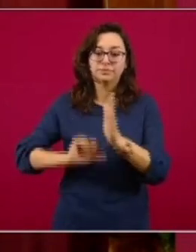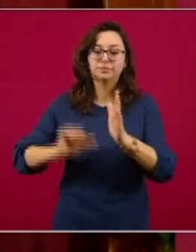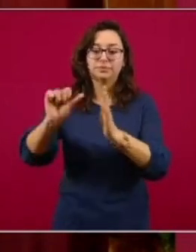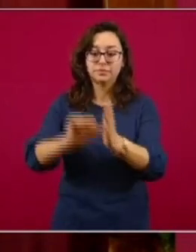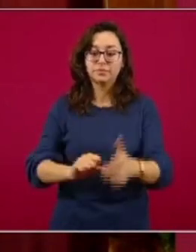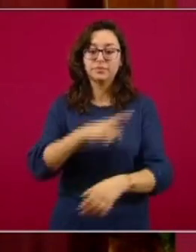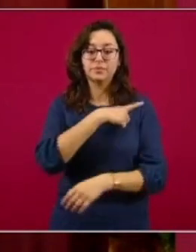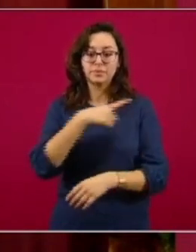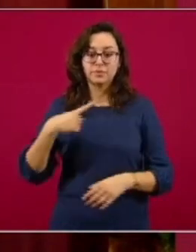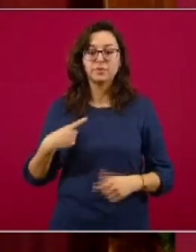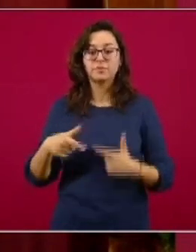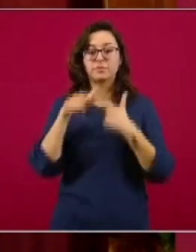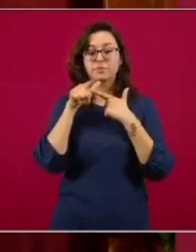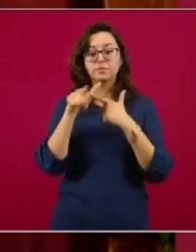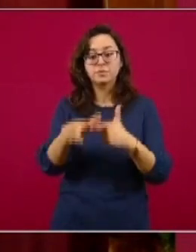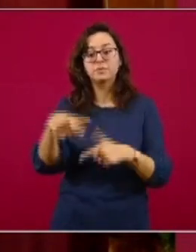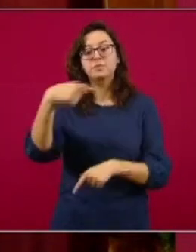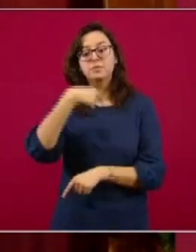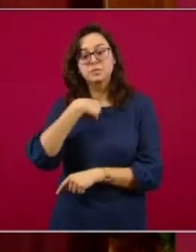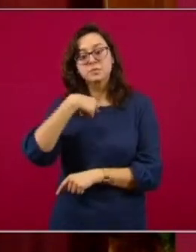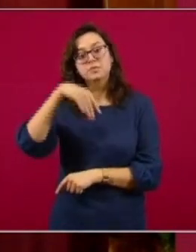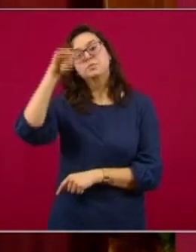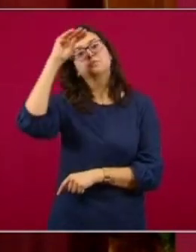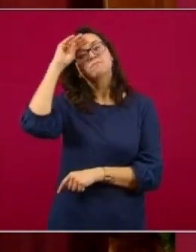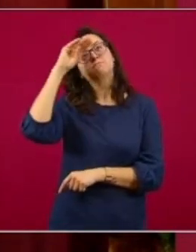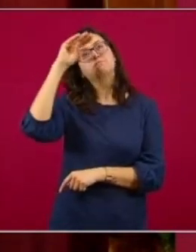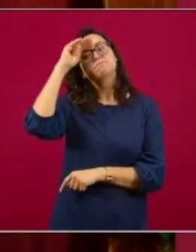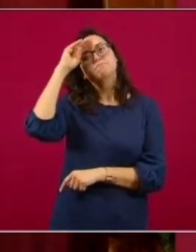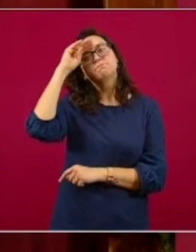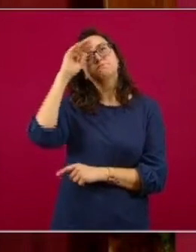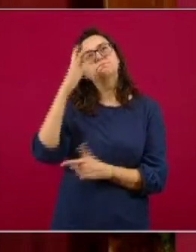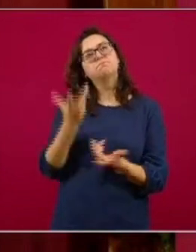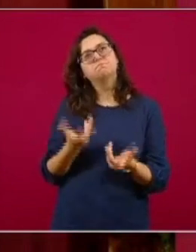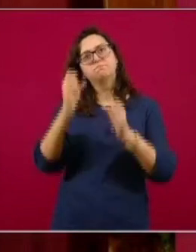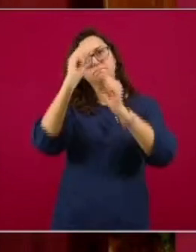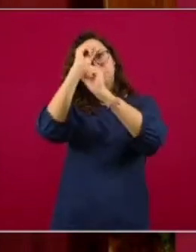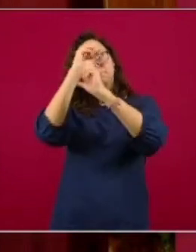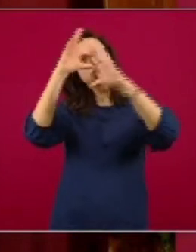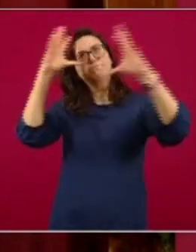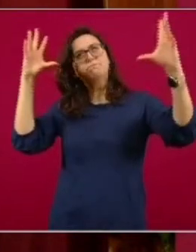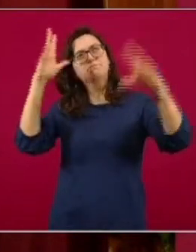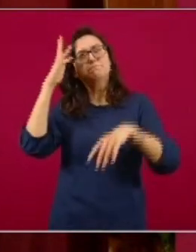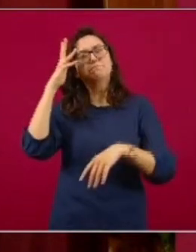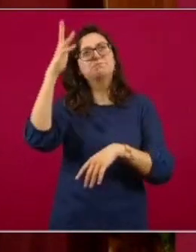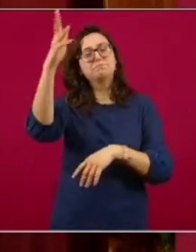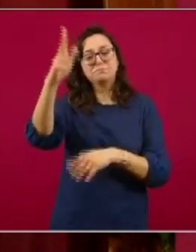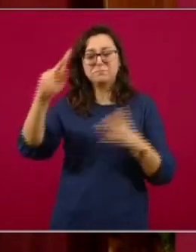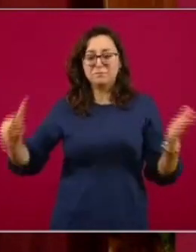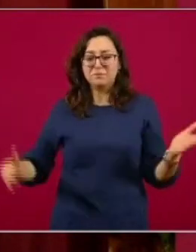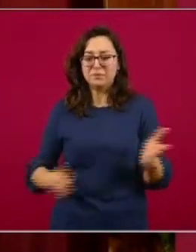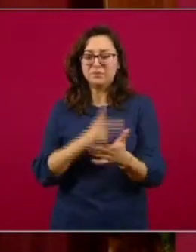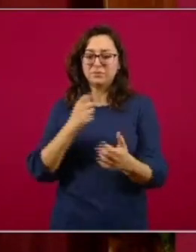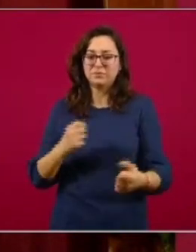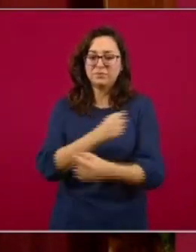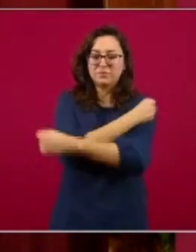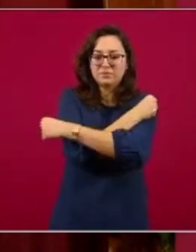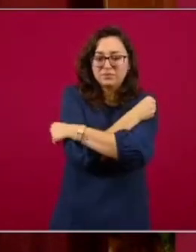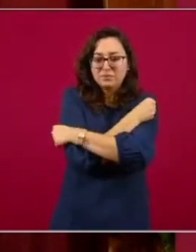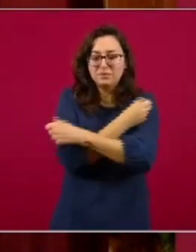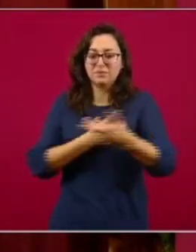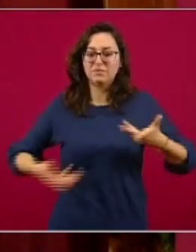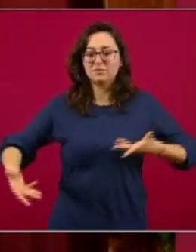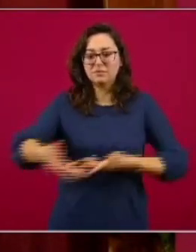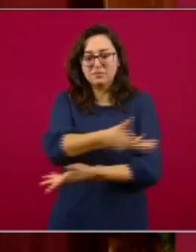recomendación es, pensemos en el día que ya vamos a poder otra vez volver a abrazarnos, volver a convivir